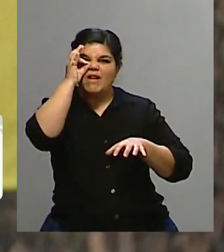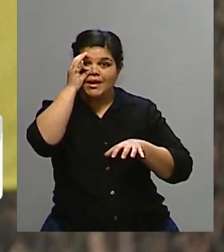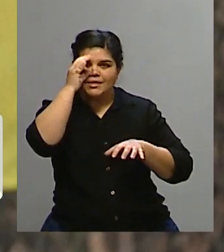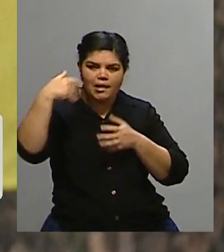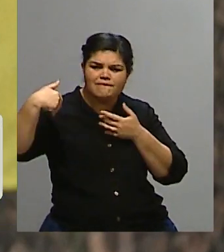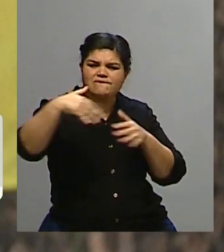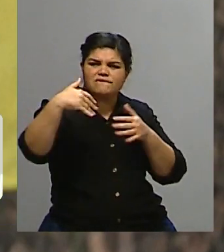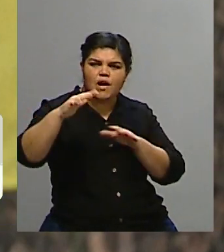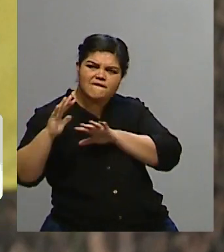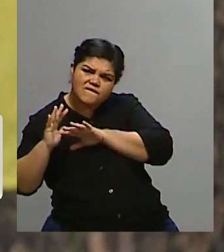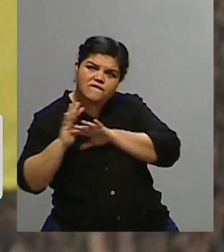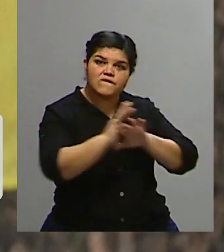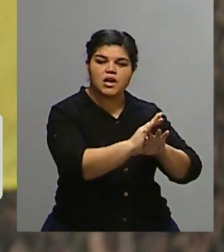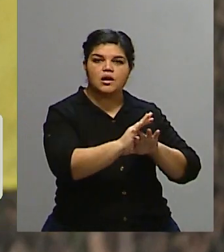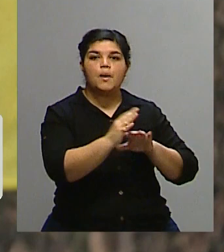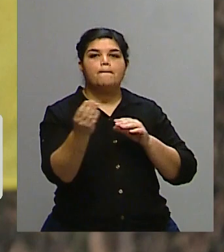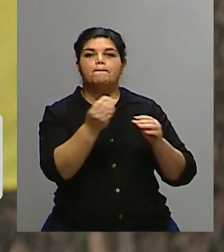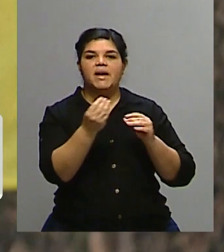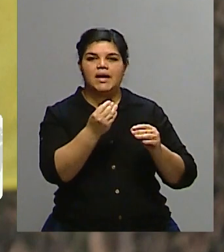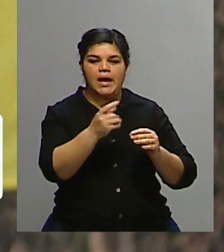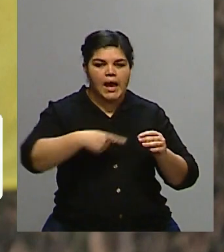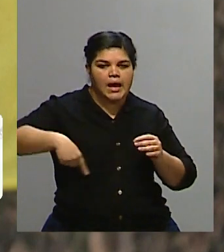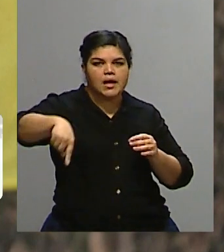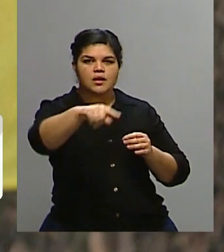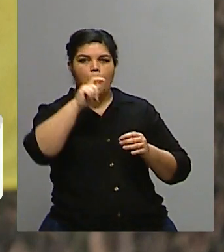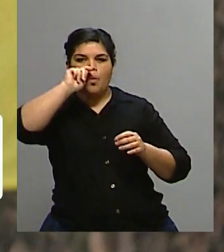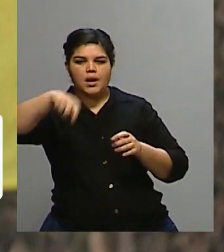tomando medidas para estabilizarlas y ponerlas bajo pleno control.